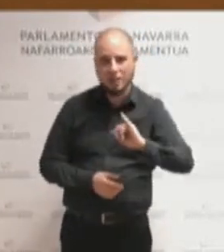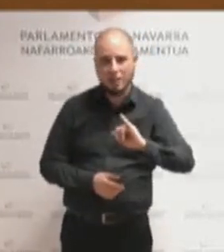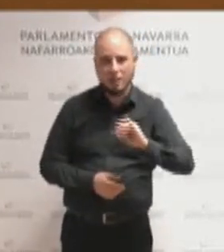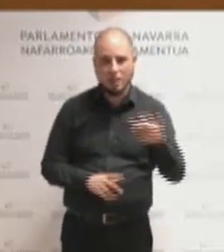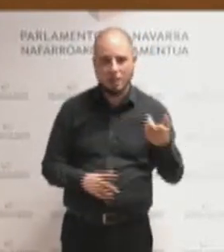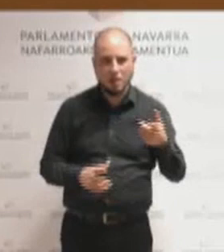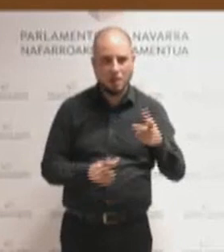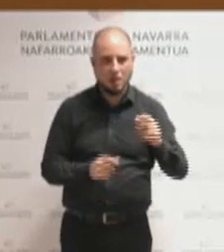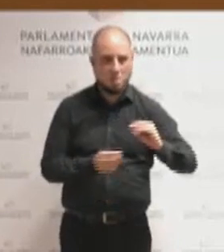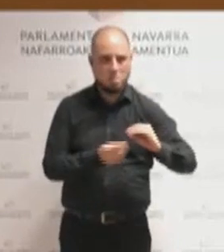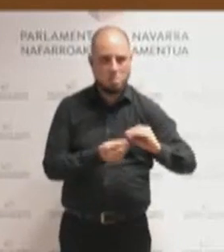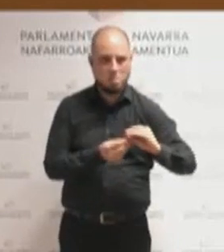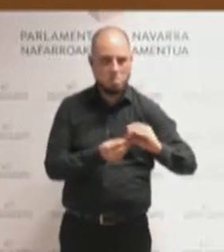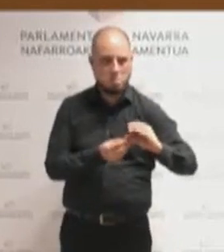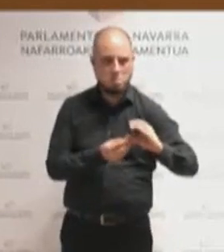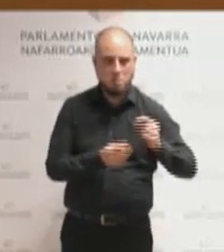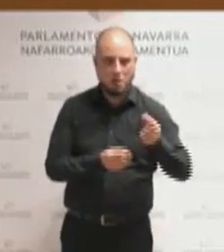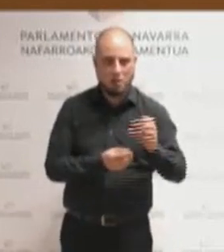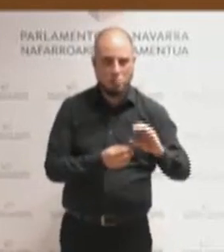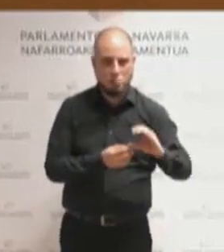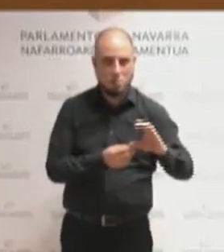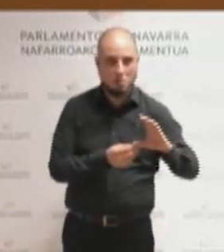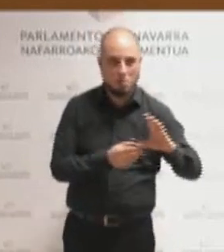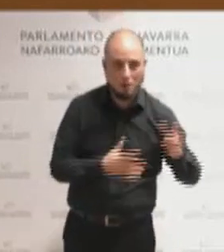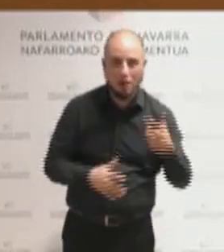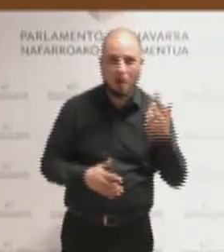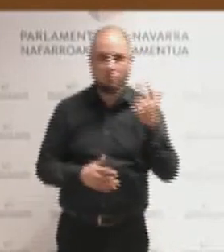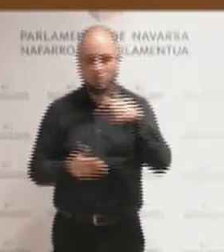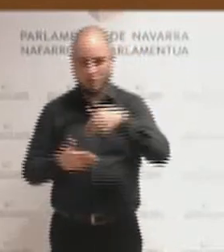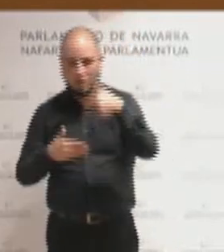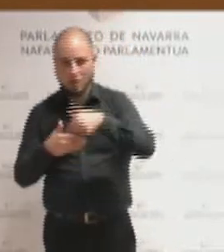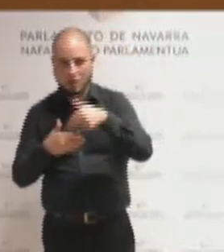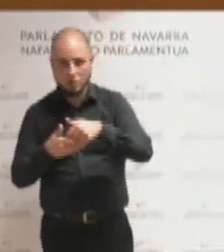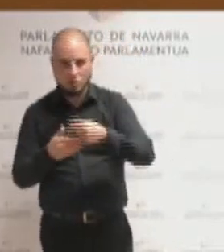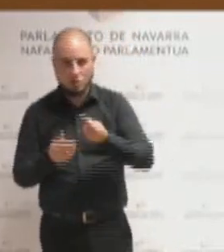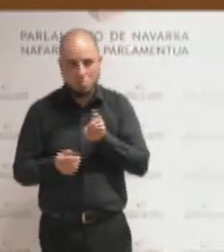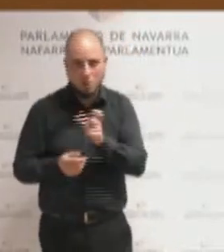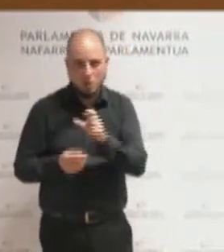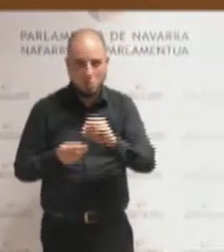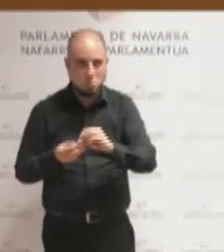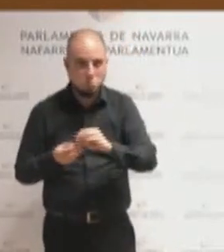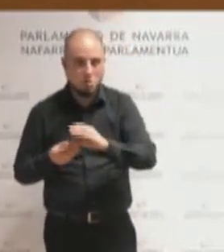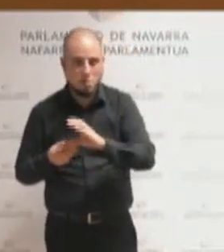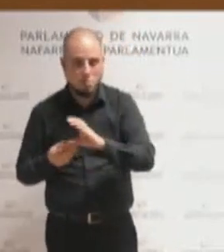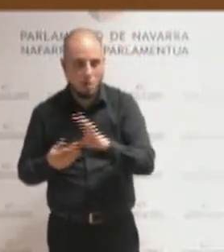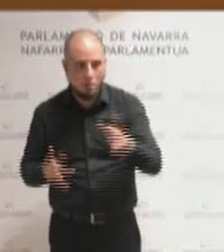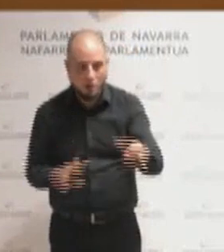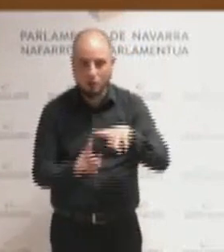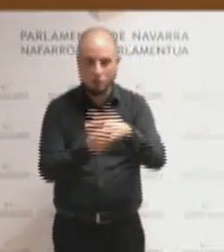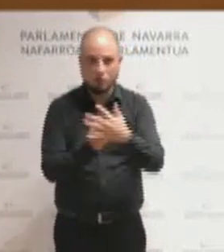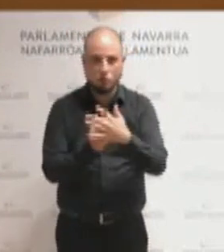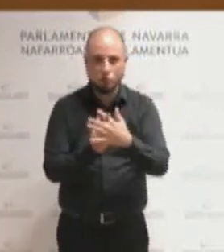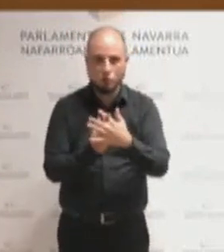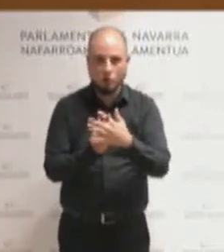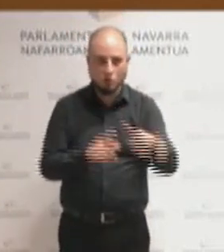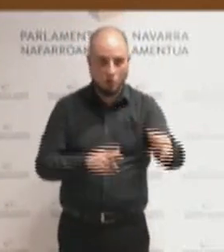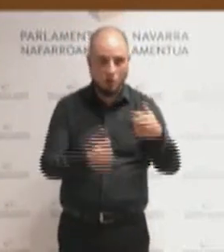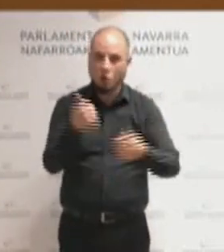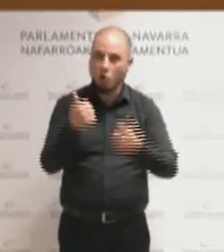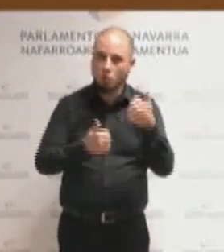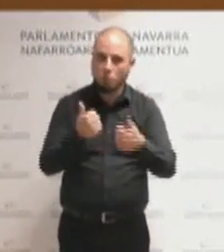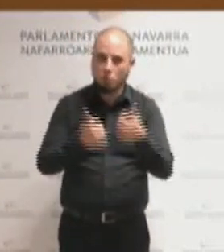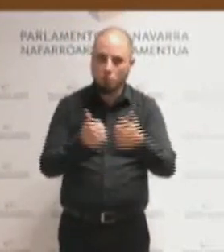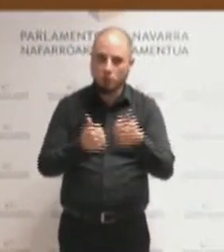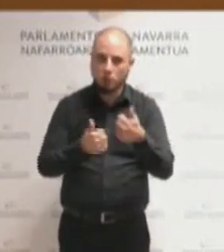incremento del precio del combustible, pues estamos llegando a una situación que tiene importantísimas consecuencias para la competitividad también